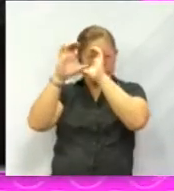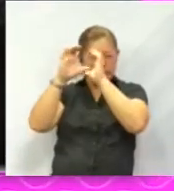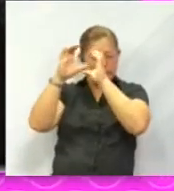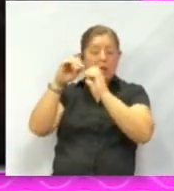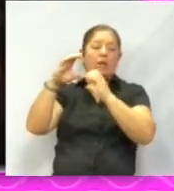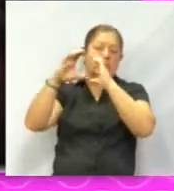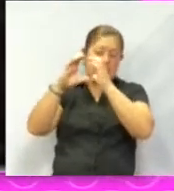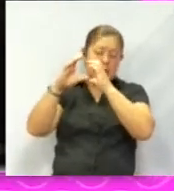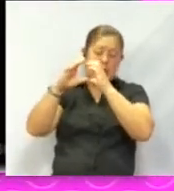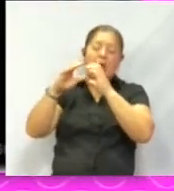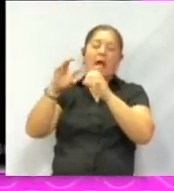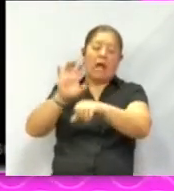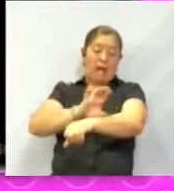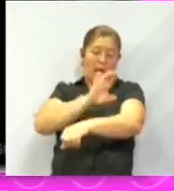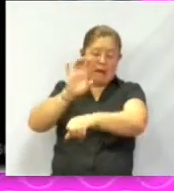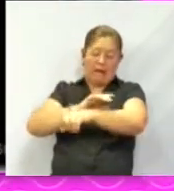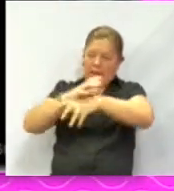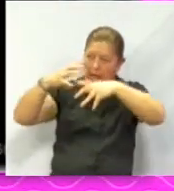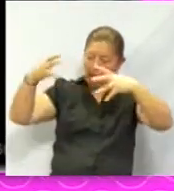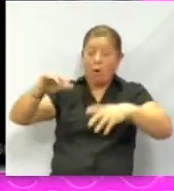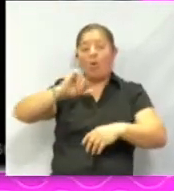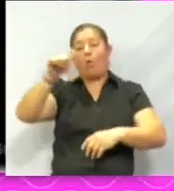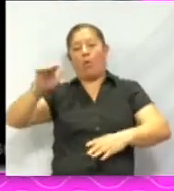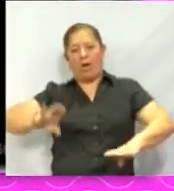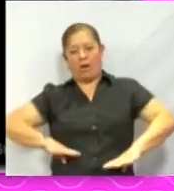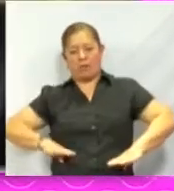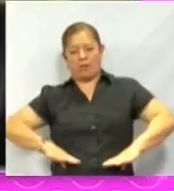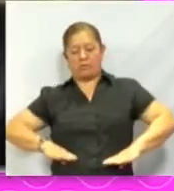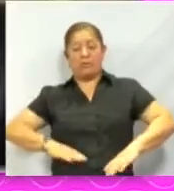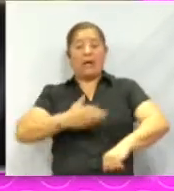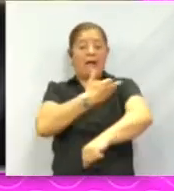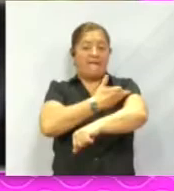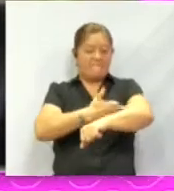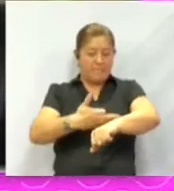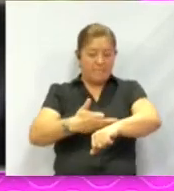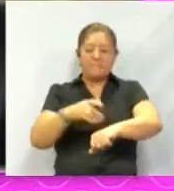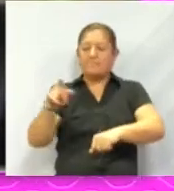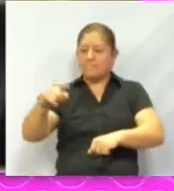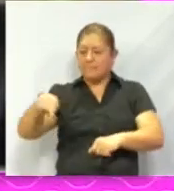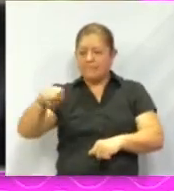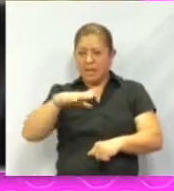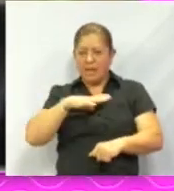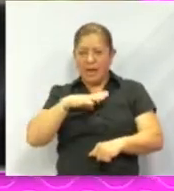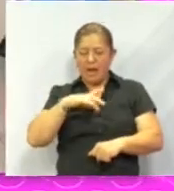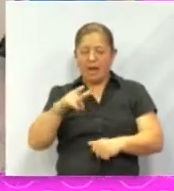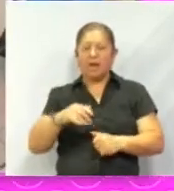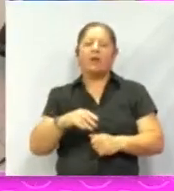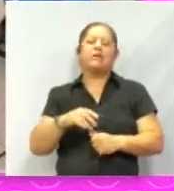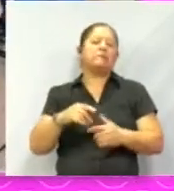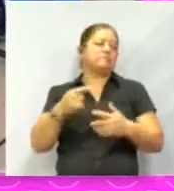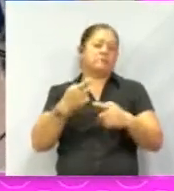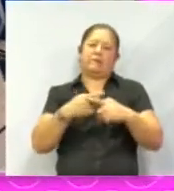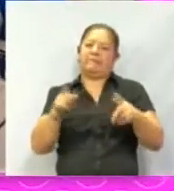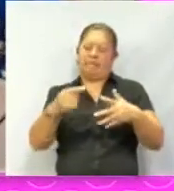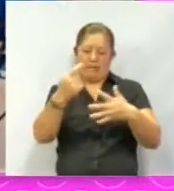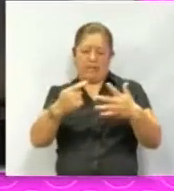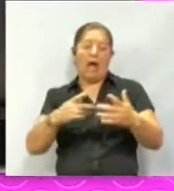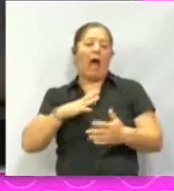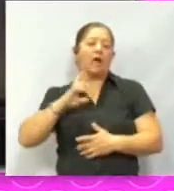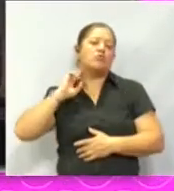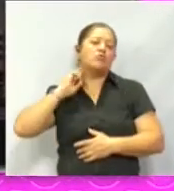energías. Si te fijas en otro tipo de características, pues las familias o tipos de telescopios pueden ser muy diversos, como están los